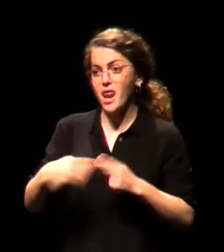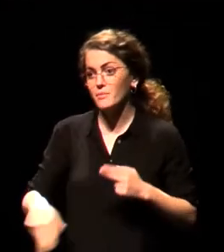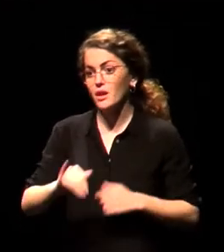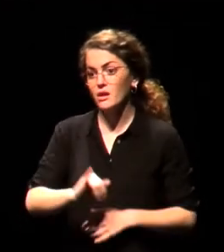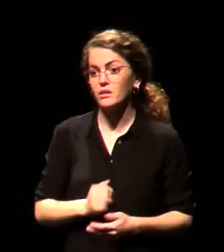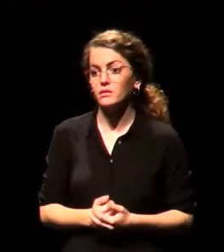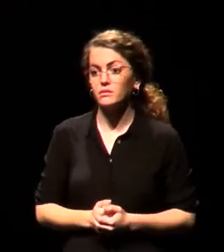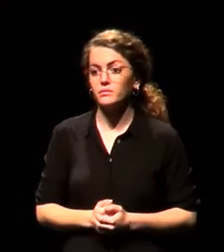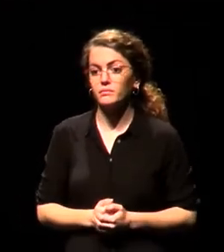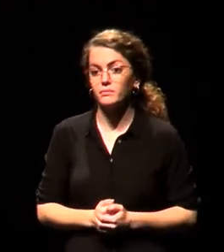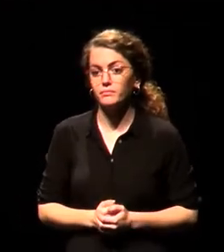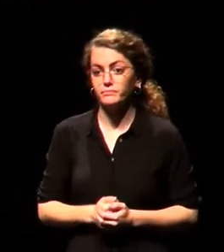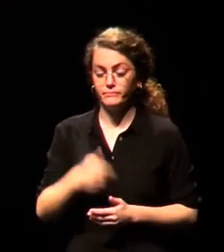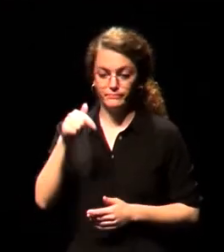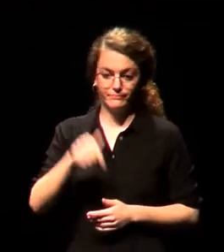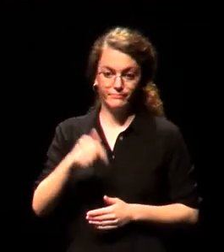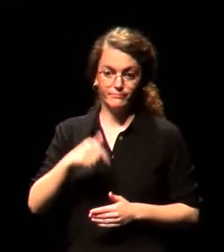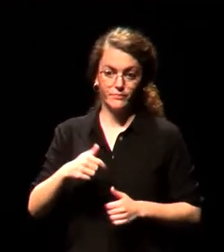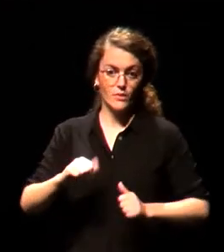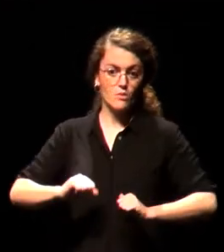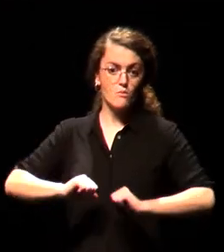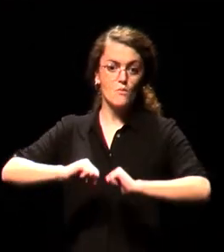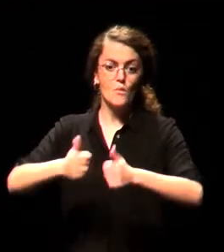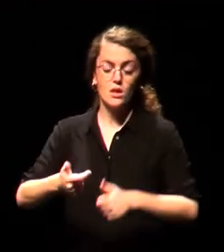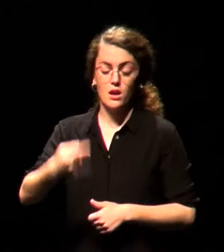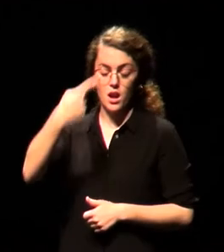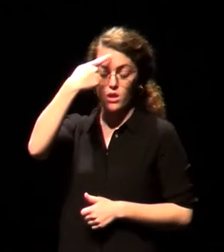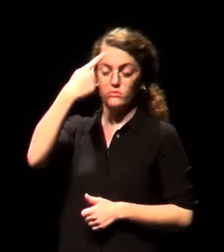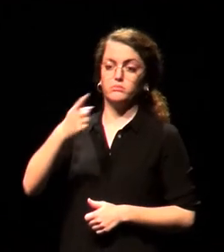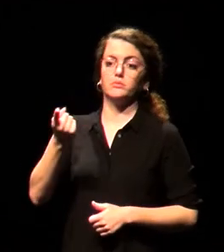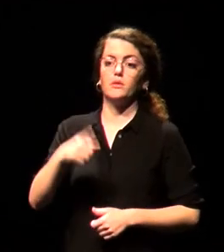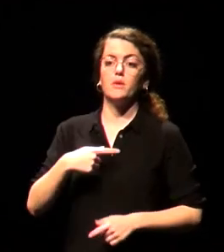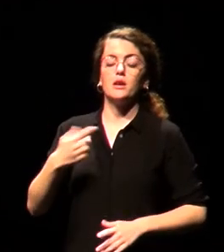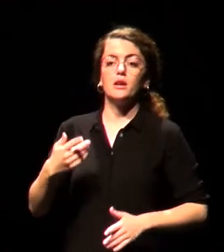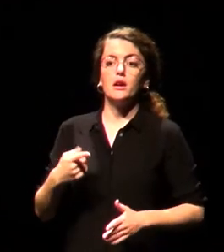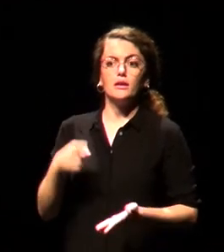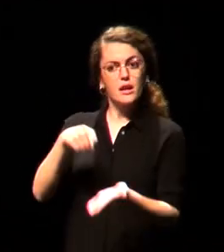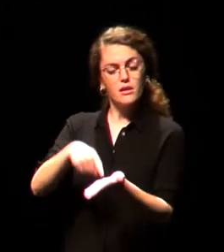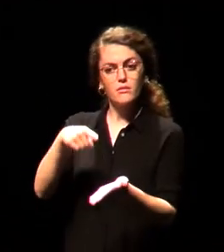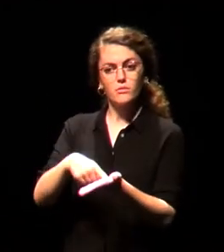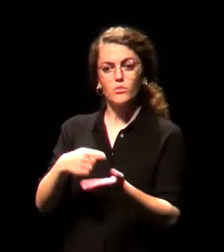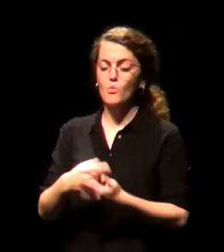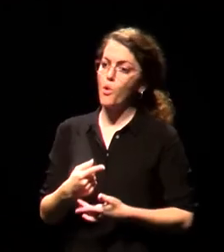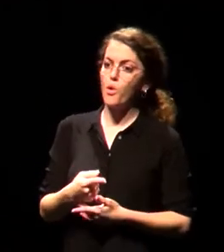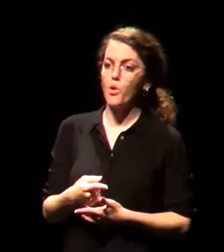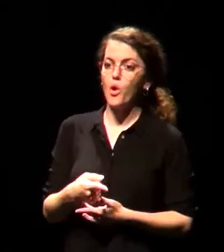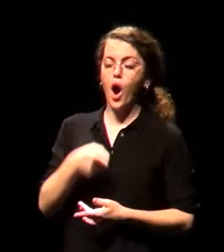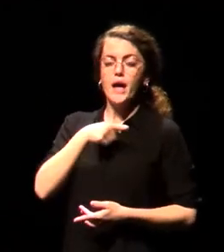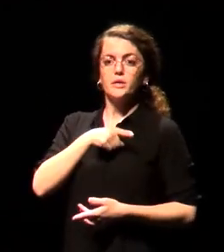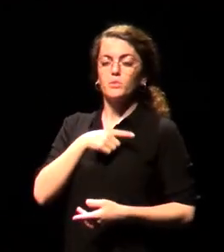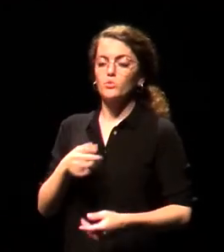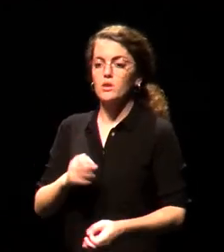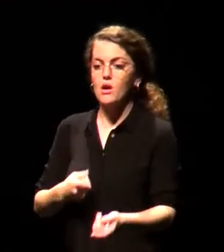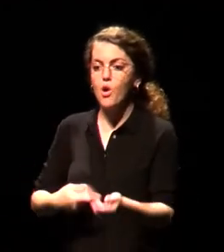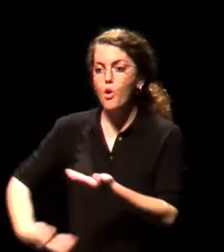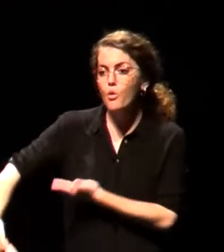Abrimos hoy esta nueva edición recordando y, a la vez, reivindicando el espíritu de colaboración institucional que se inició en el año